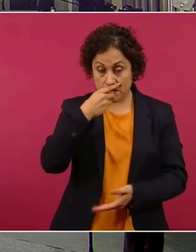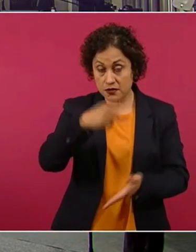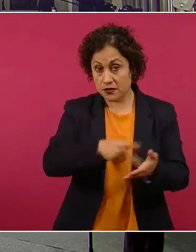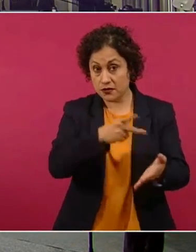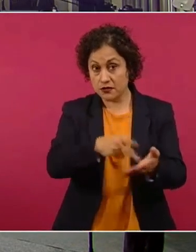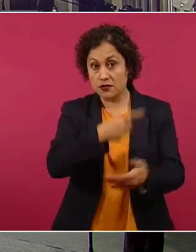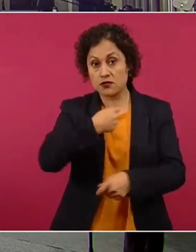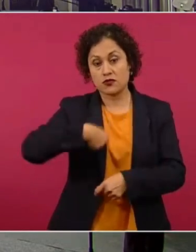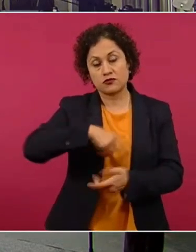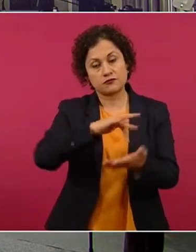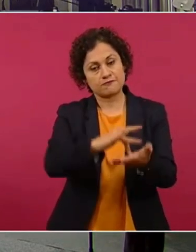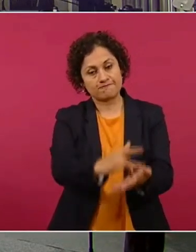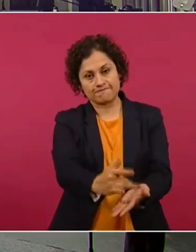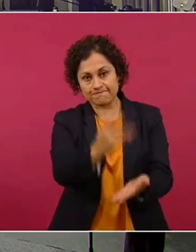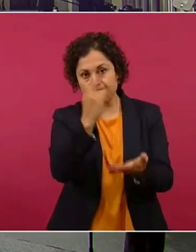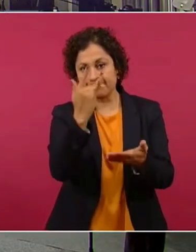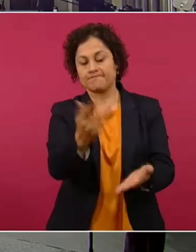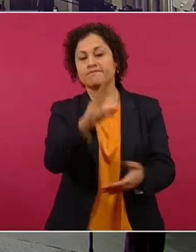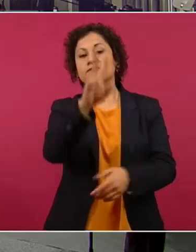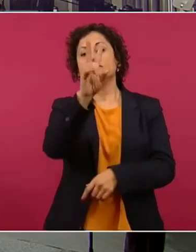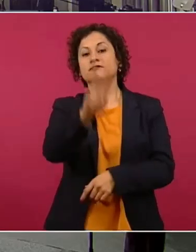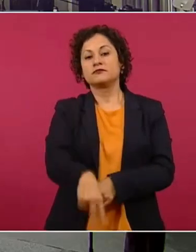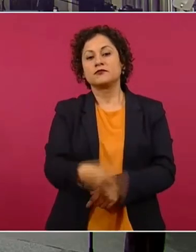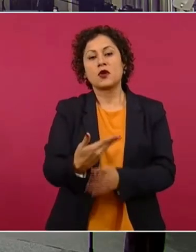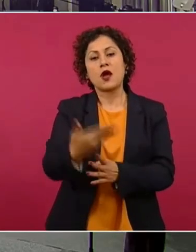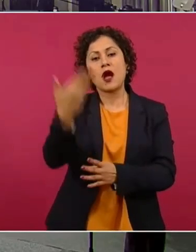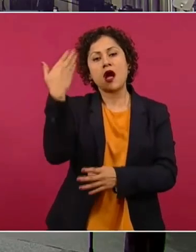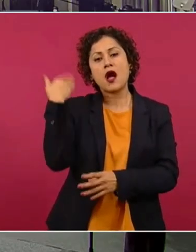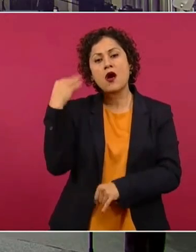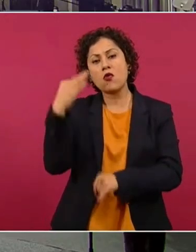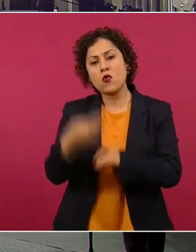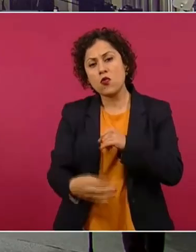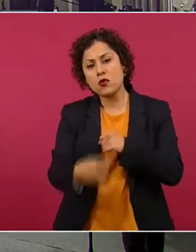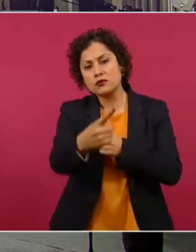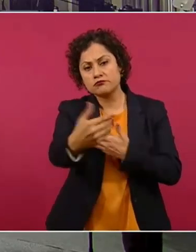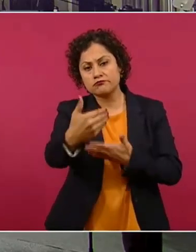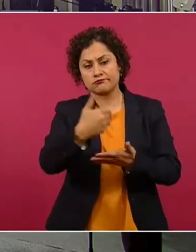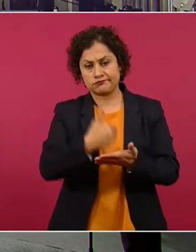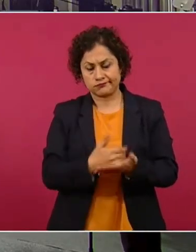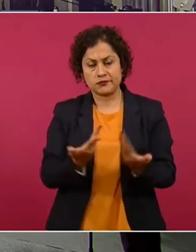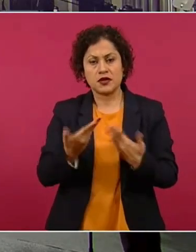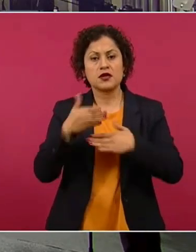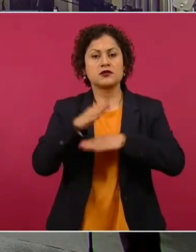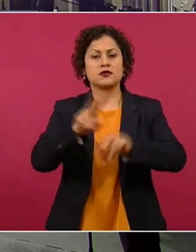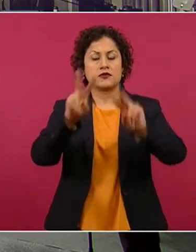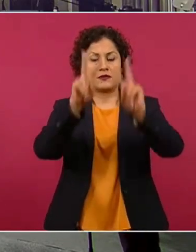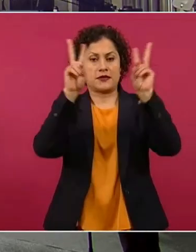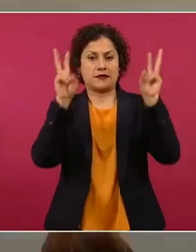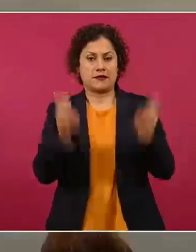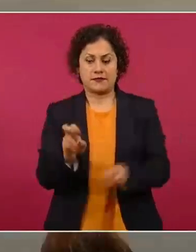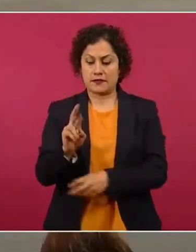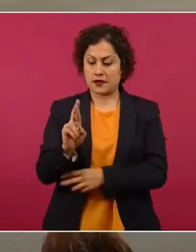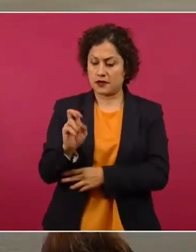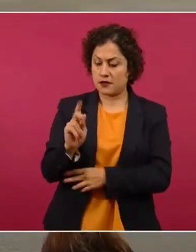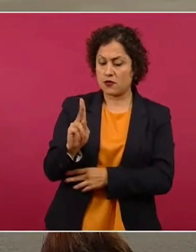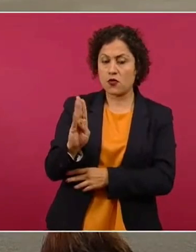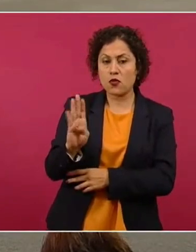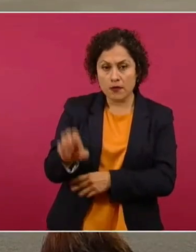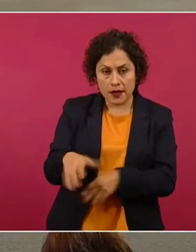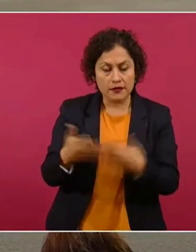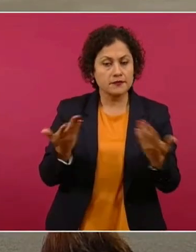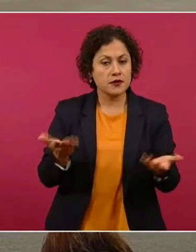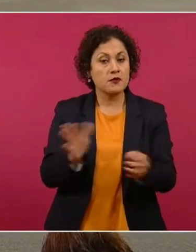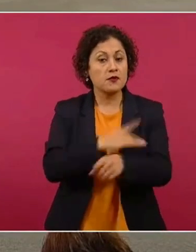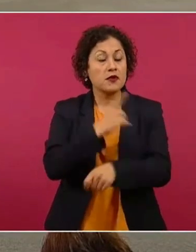inmediata de la última vez que pudimos interactuar con este asunto de los fondos del repugio, ya que bueno, ayer